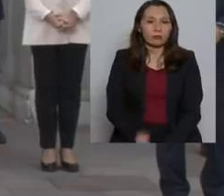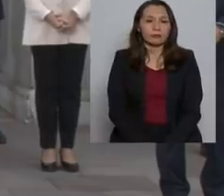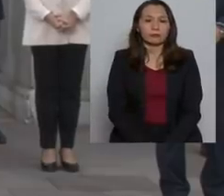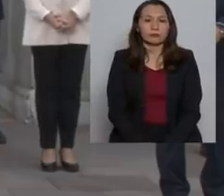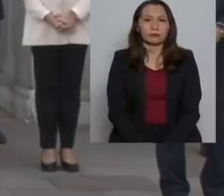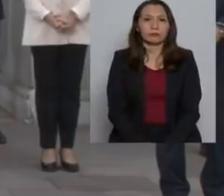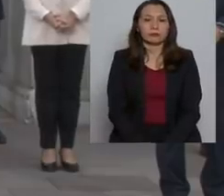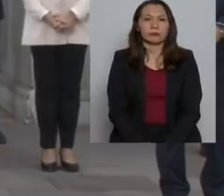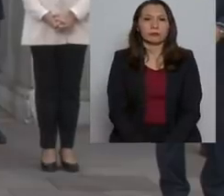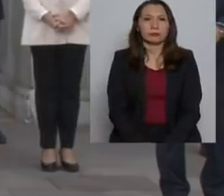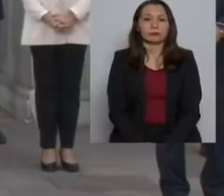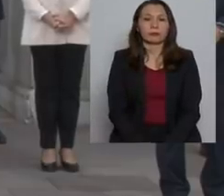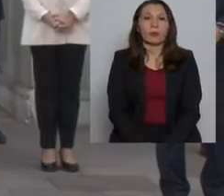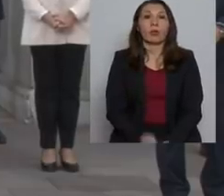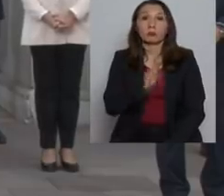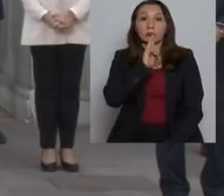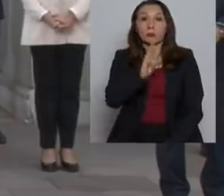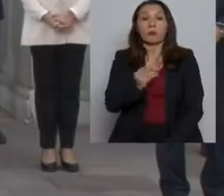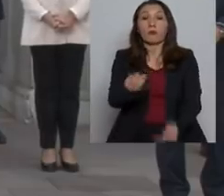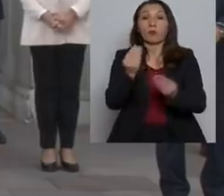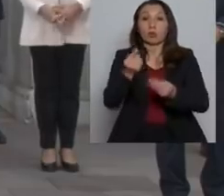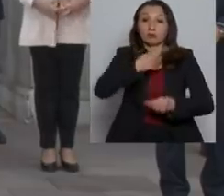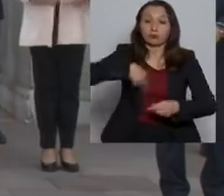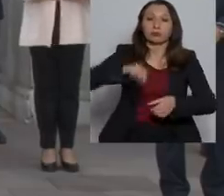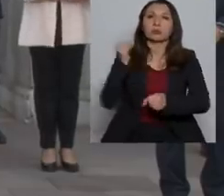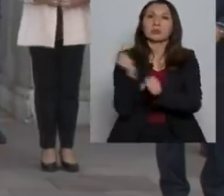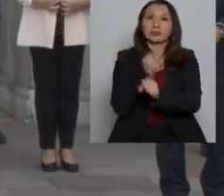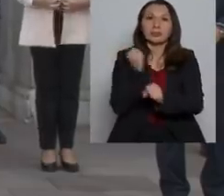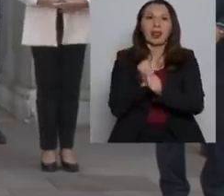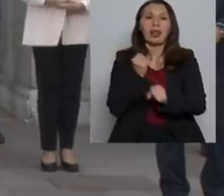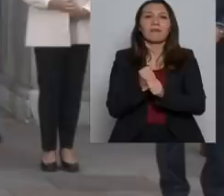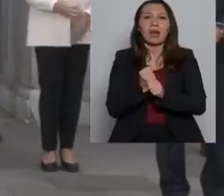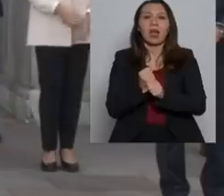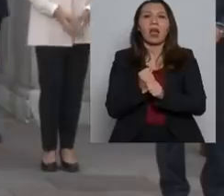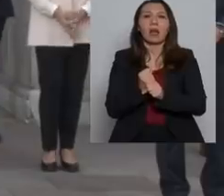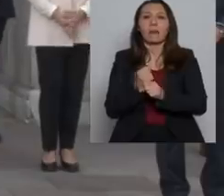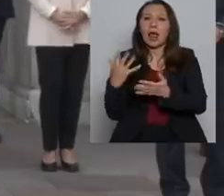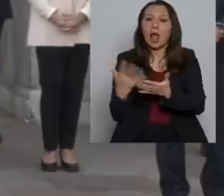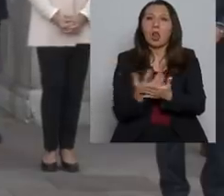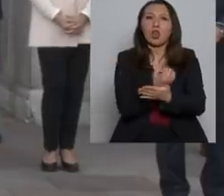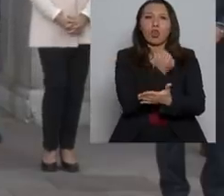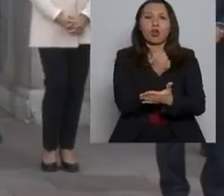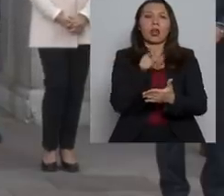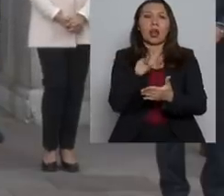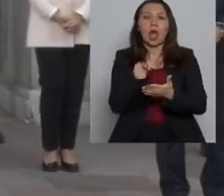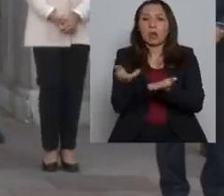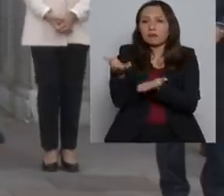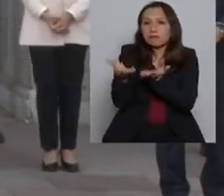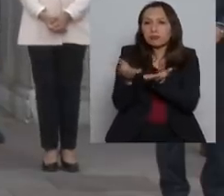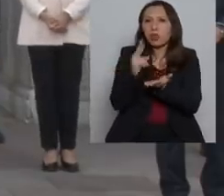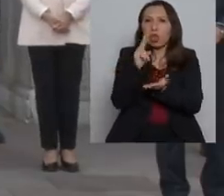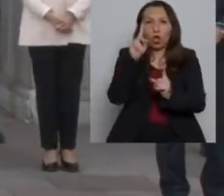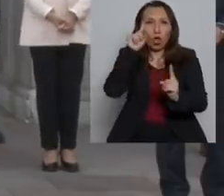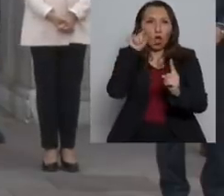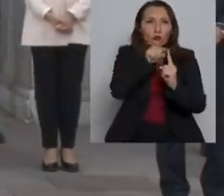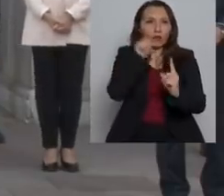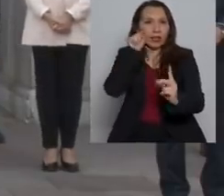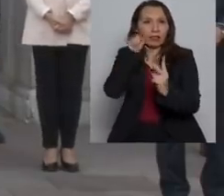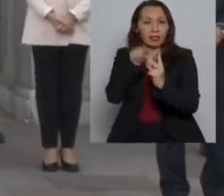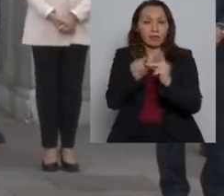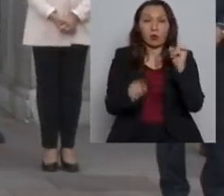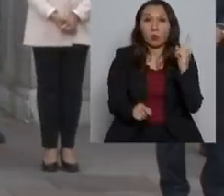Bueno, estamos trabajando para lograr compatibilizar dos objetivos.